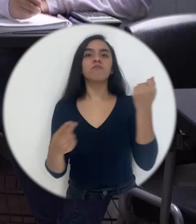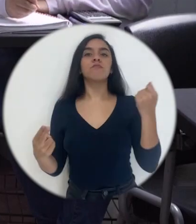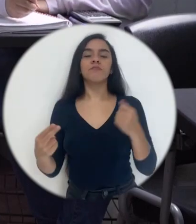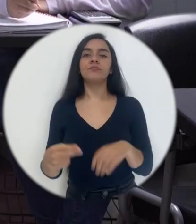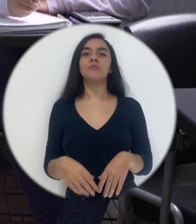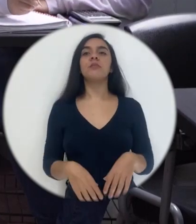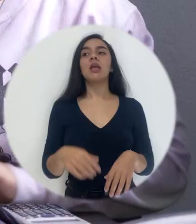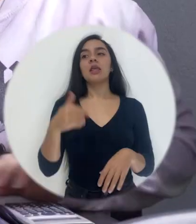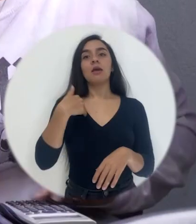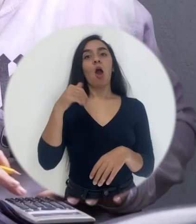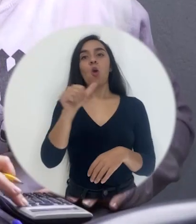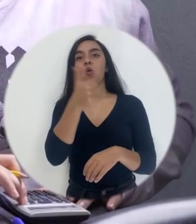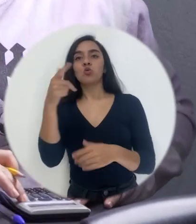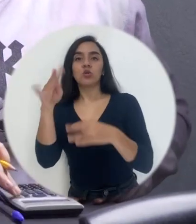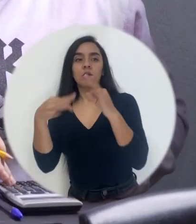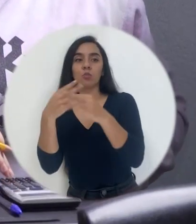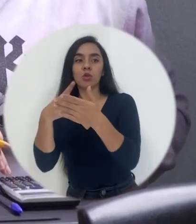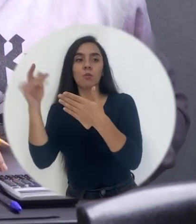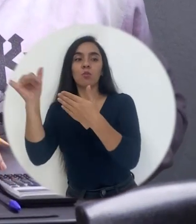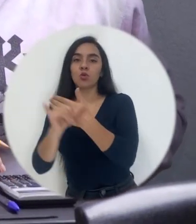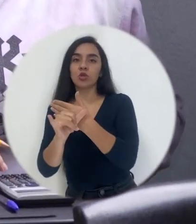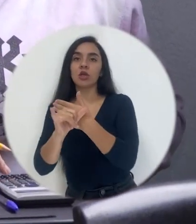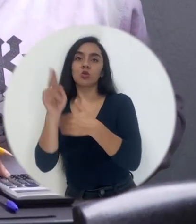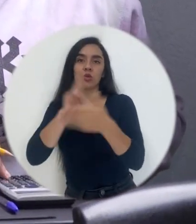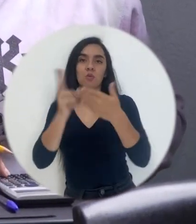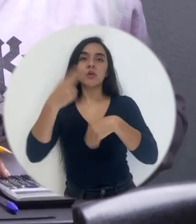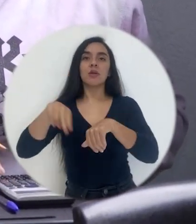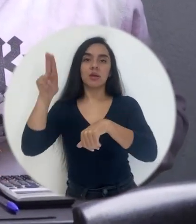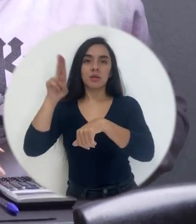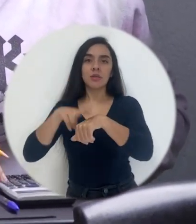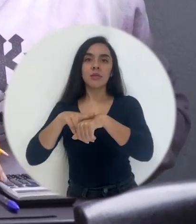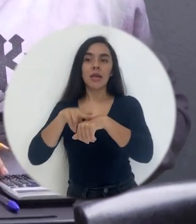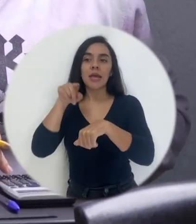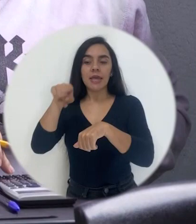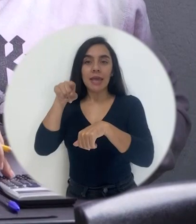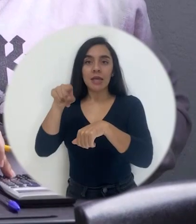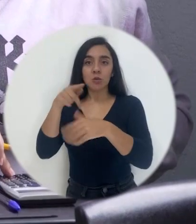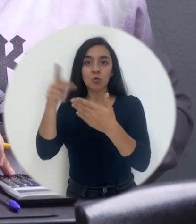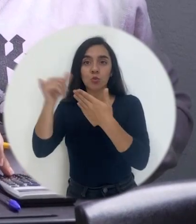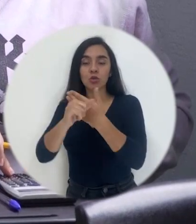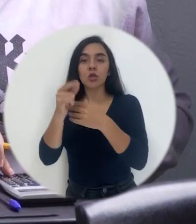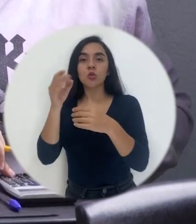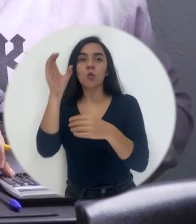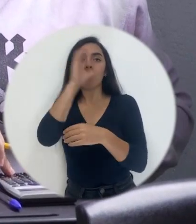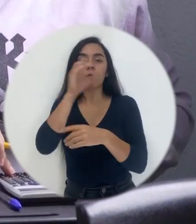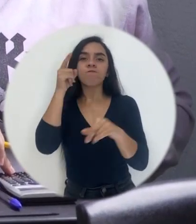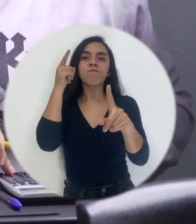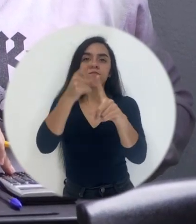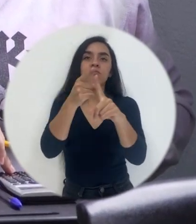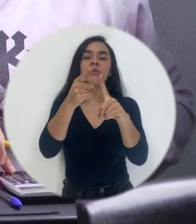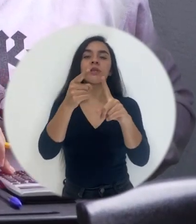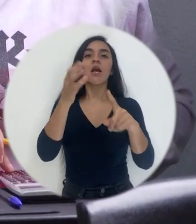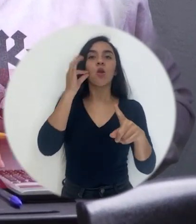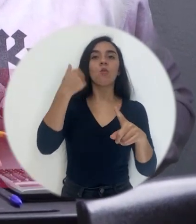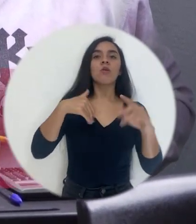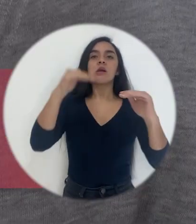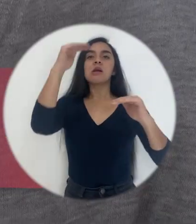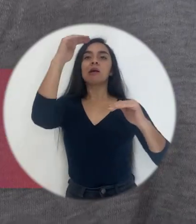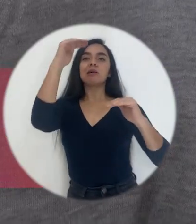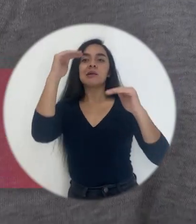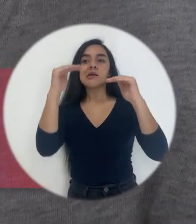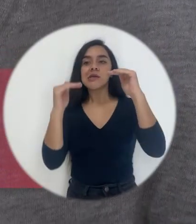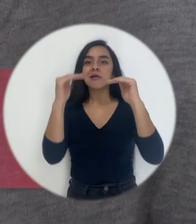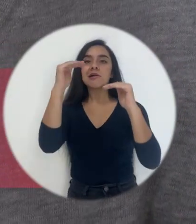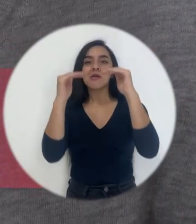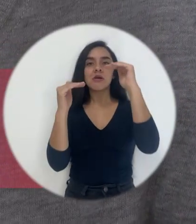existen otras iniciativas también en la universidad nacional que buscan reducir esa brecha en cuanto